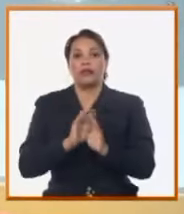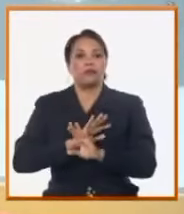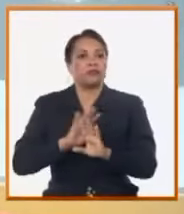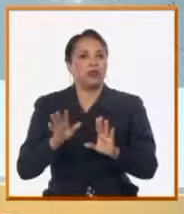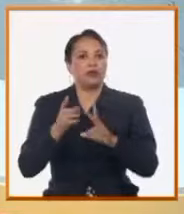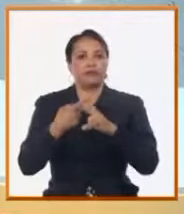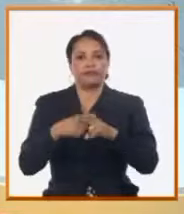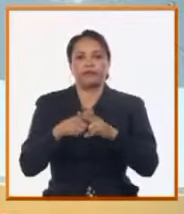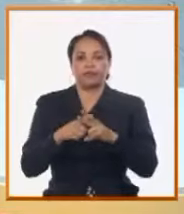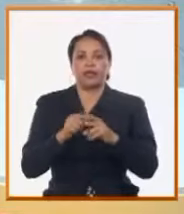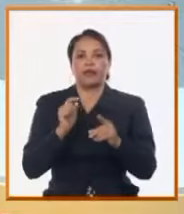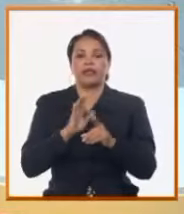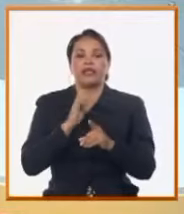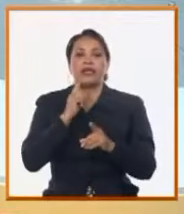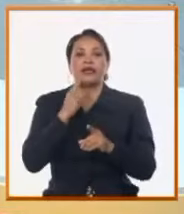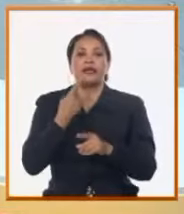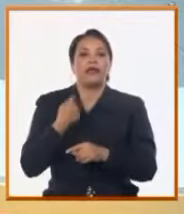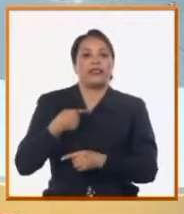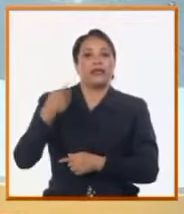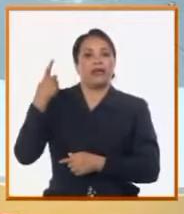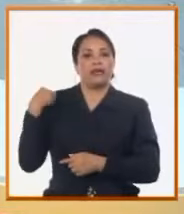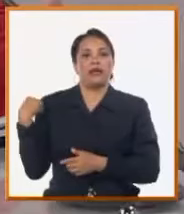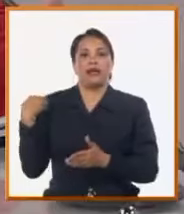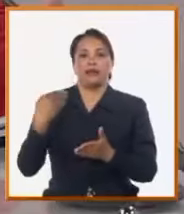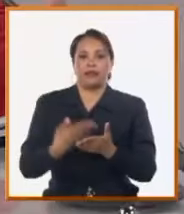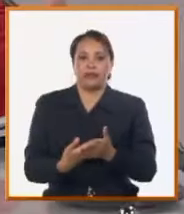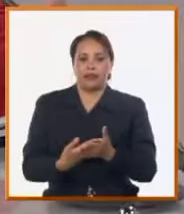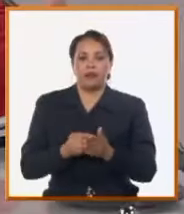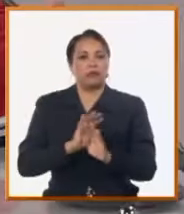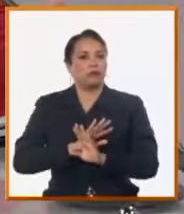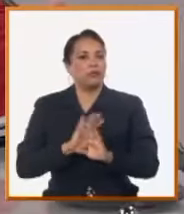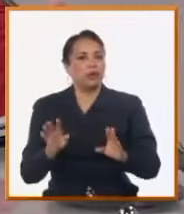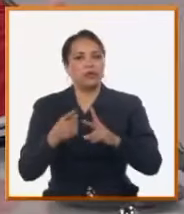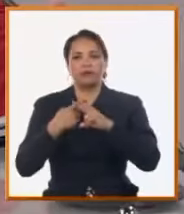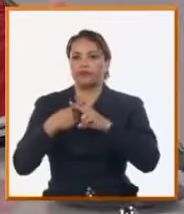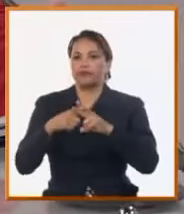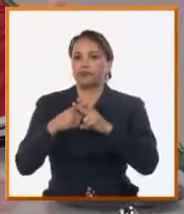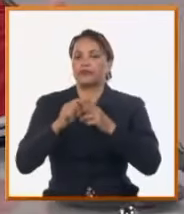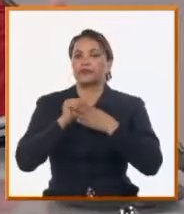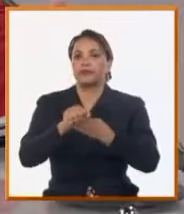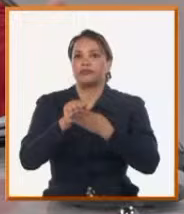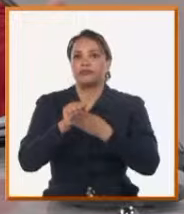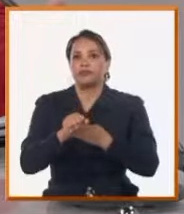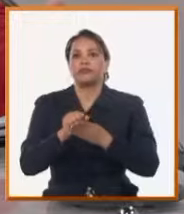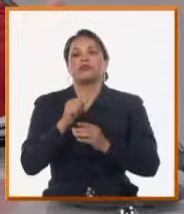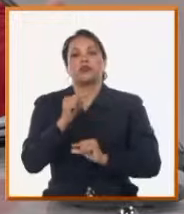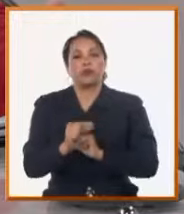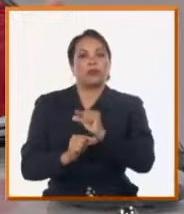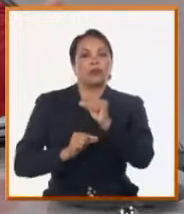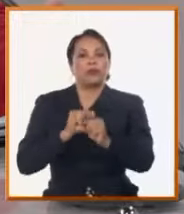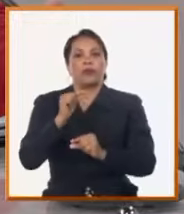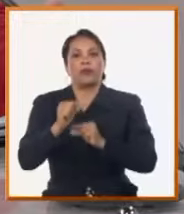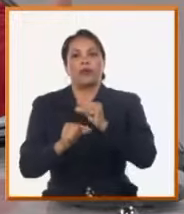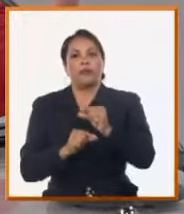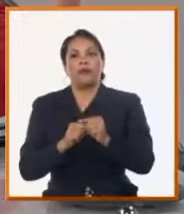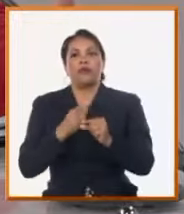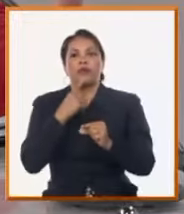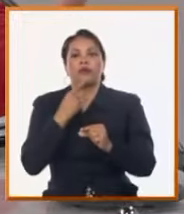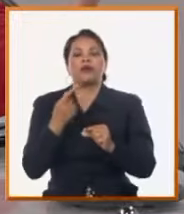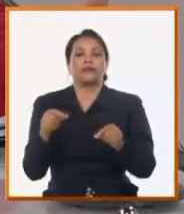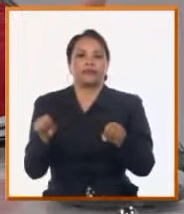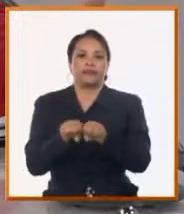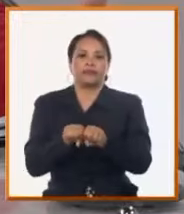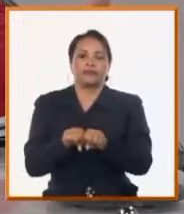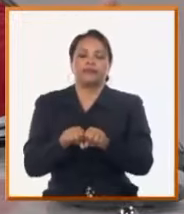trabajos desde el día de ayer. Ya se reinició todo el trabajo y por supuesto el servicio va a ir de forma paulatina.